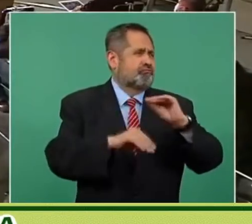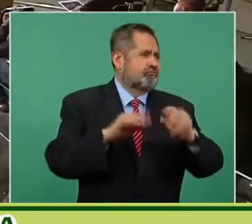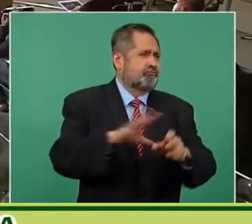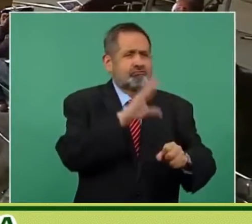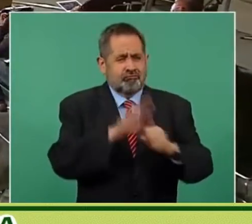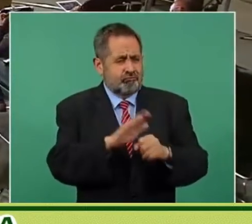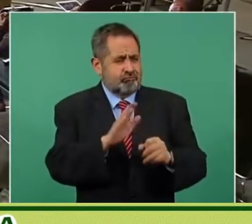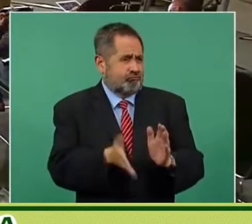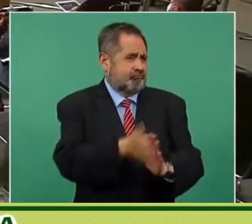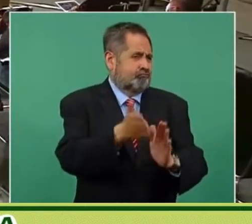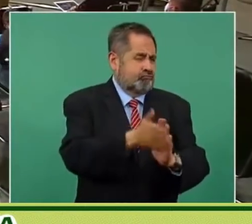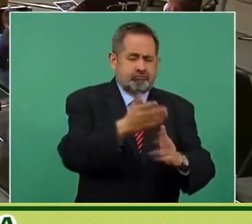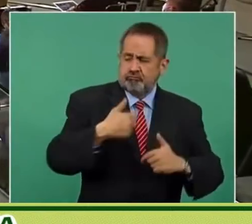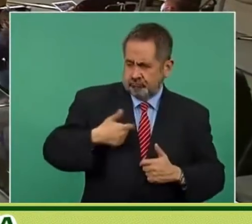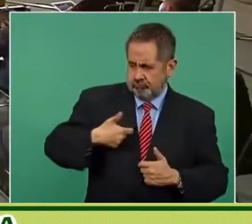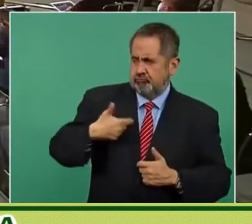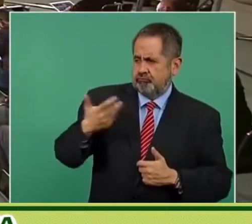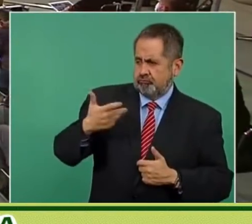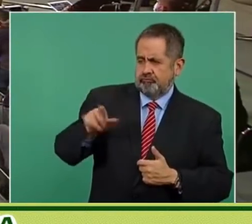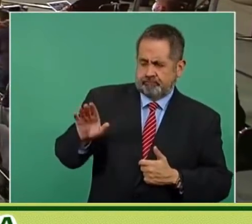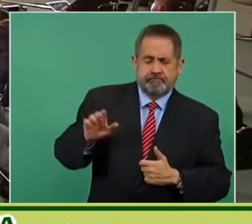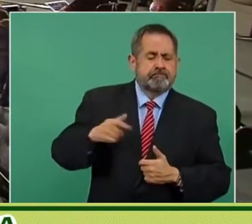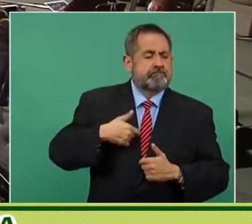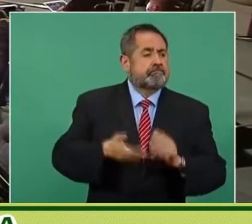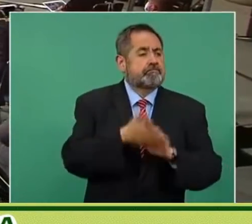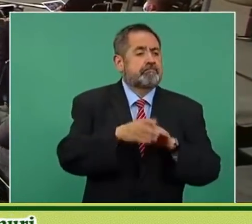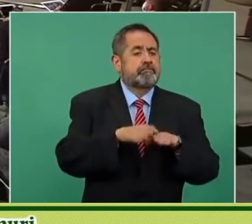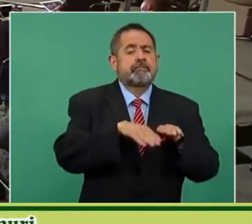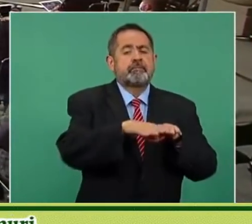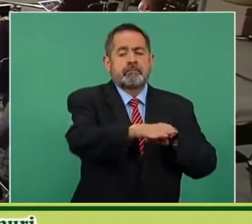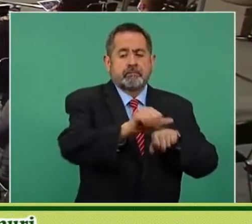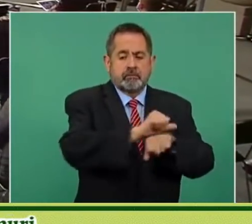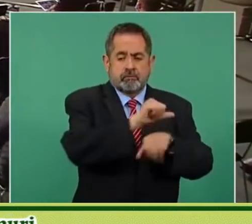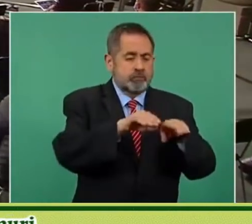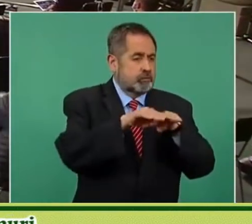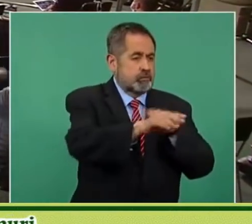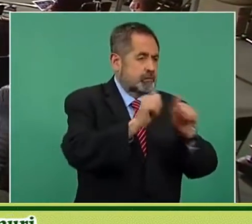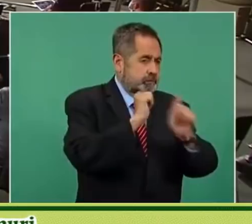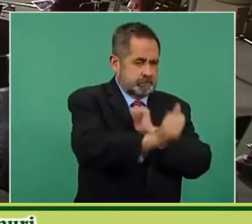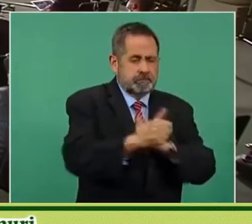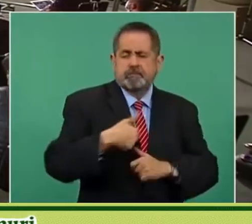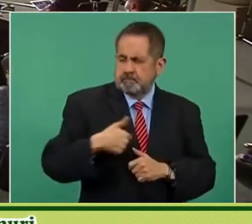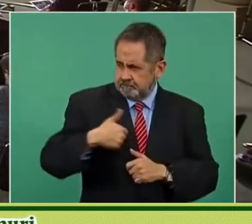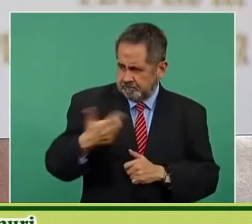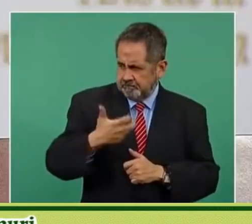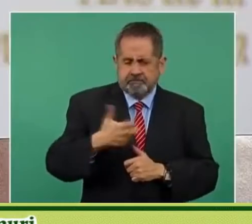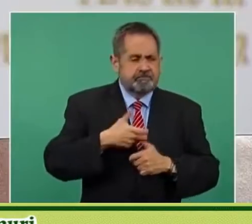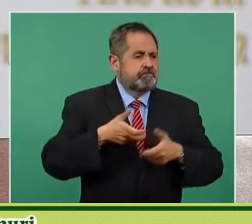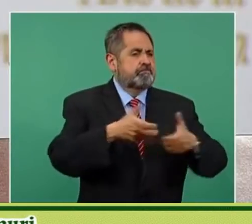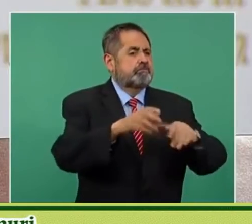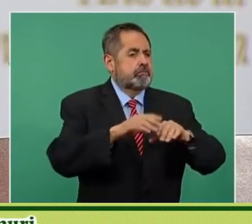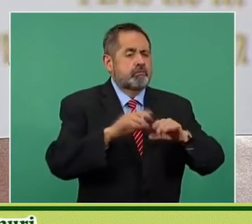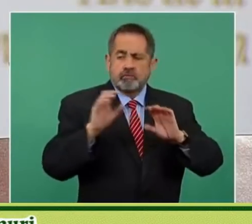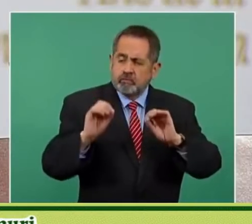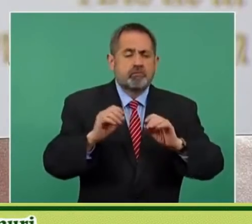una carretera, te construyo un